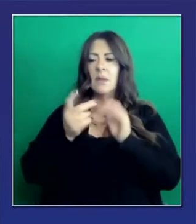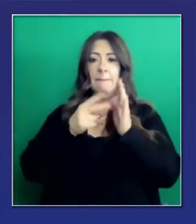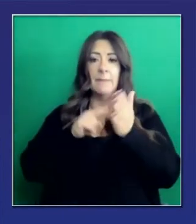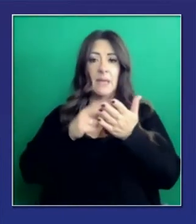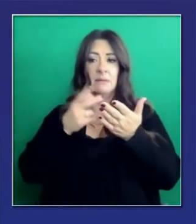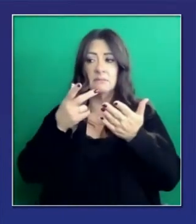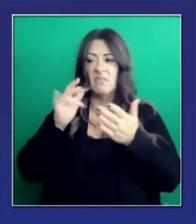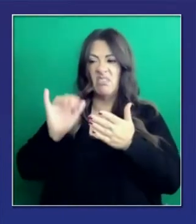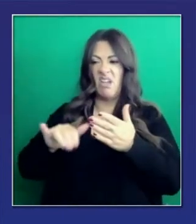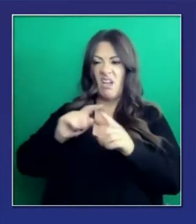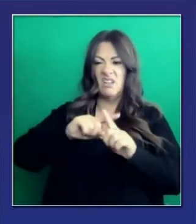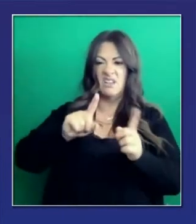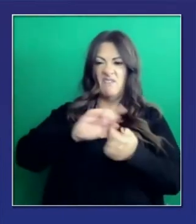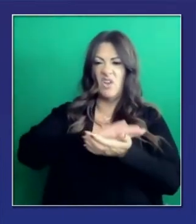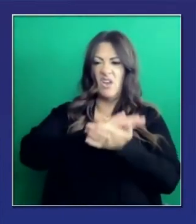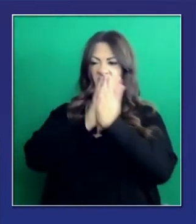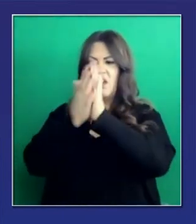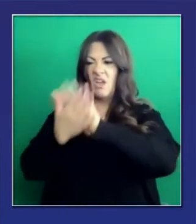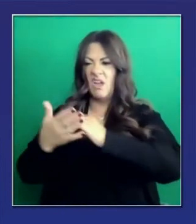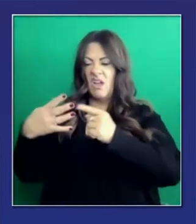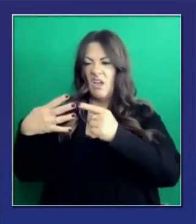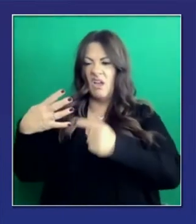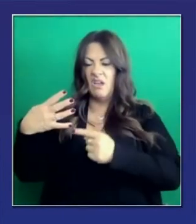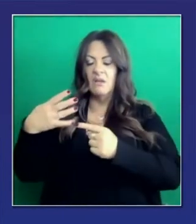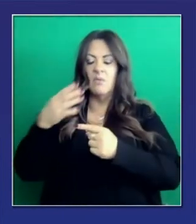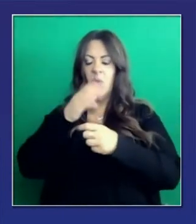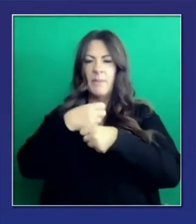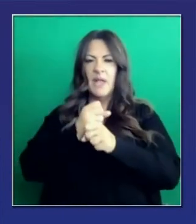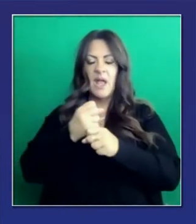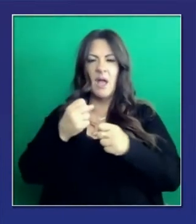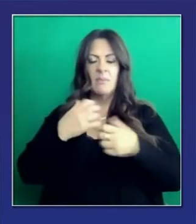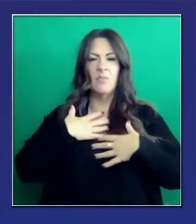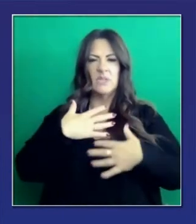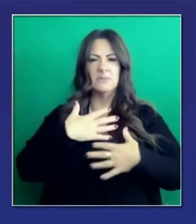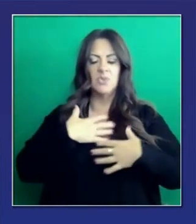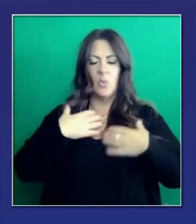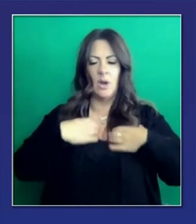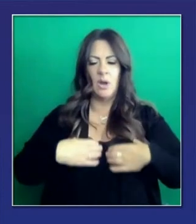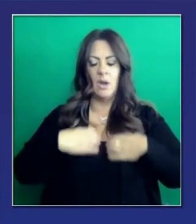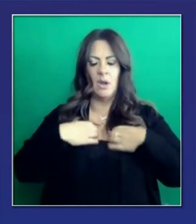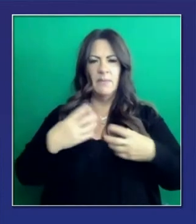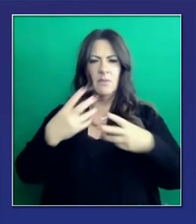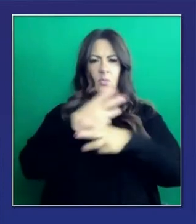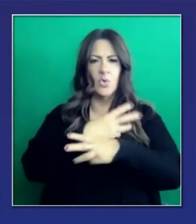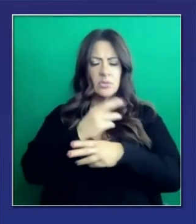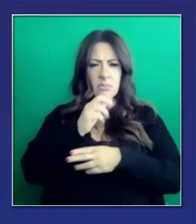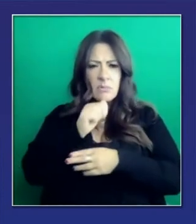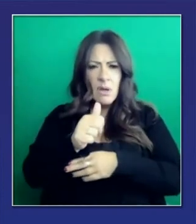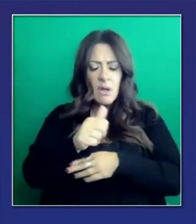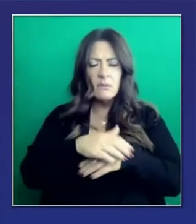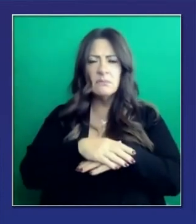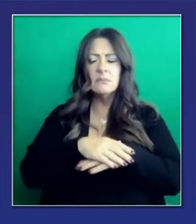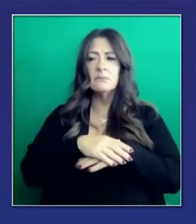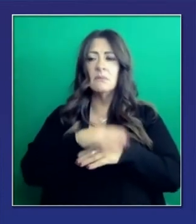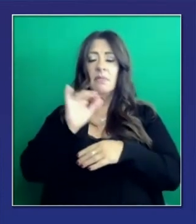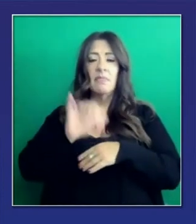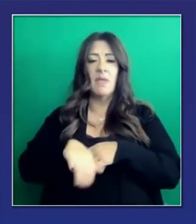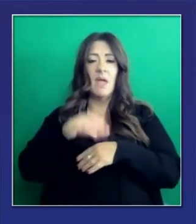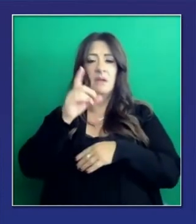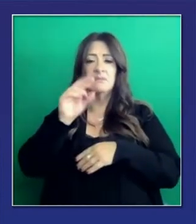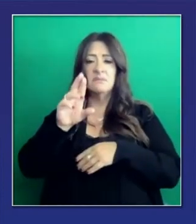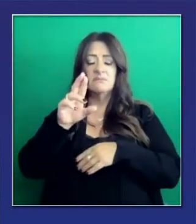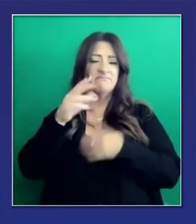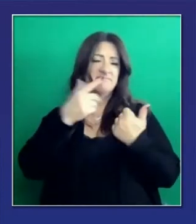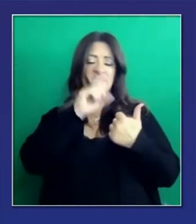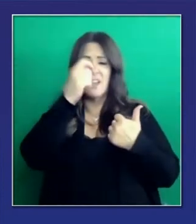respiratorios, etcétera. Todavía estamos estudiando todo esto. Por supuesto, esto tiene que ver con lo que describió el gobernador.